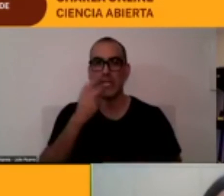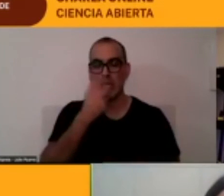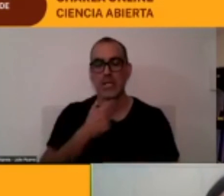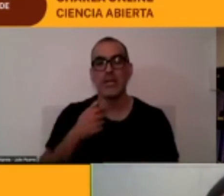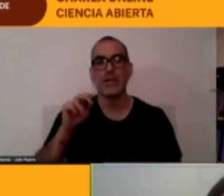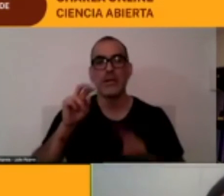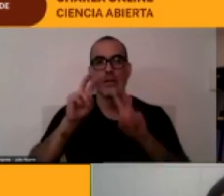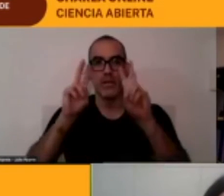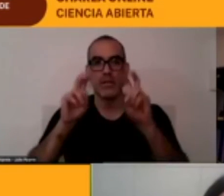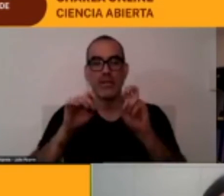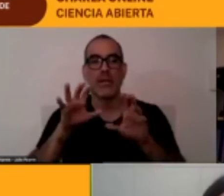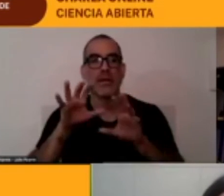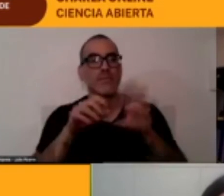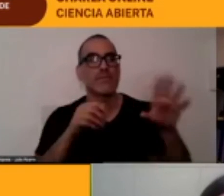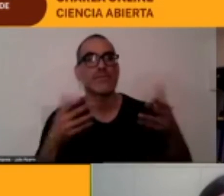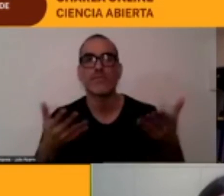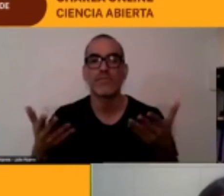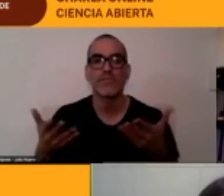posibilidades que tenemos